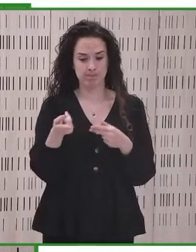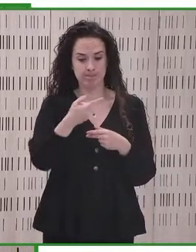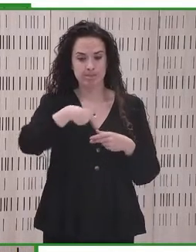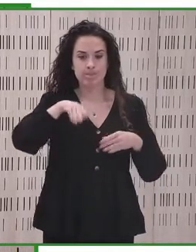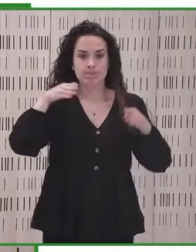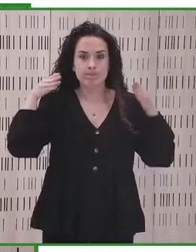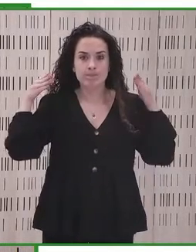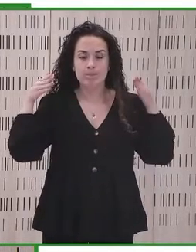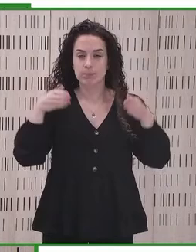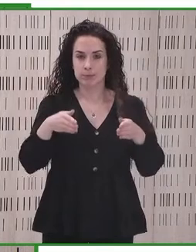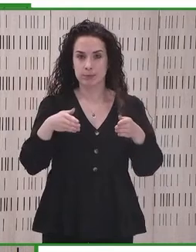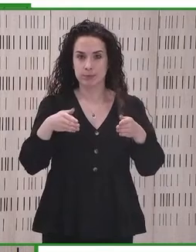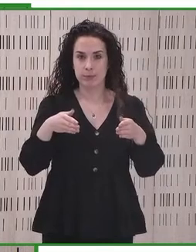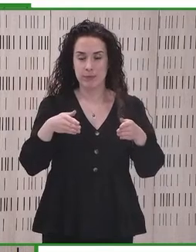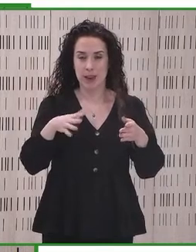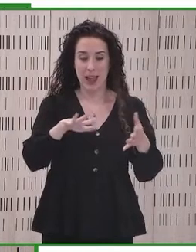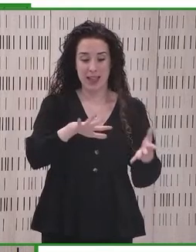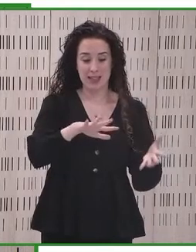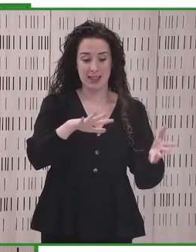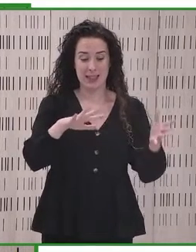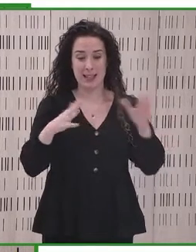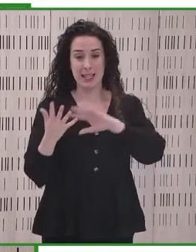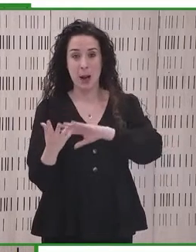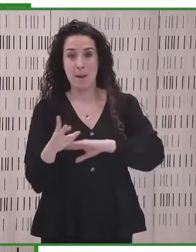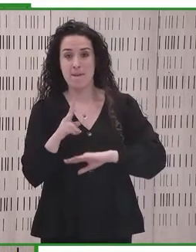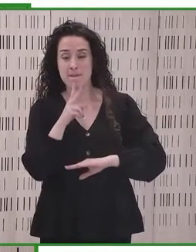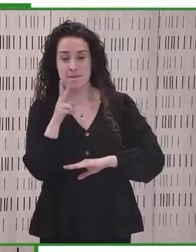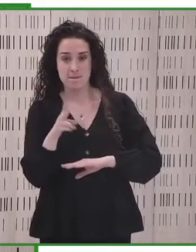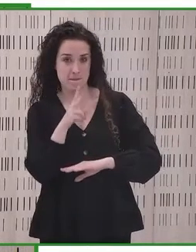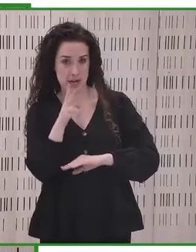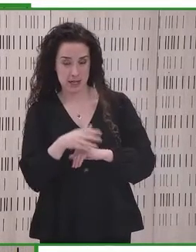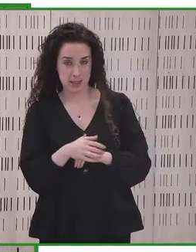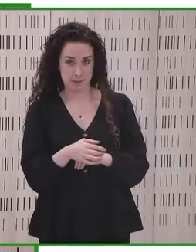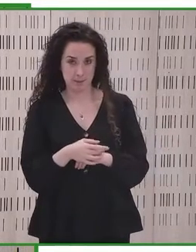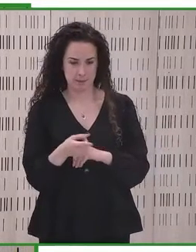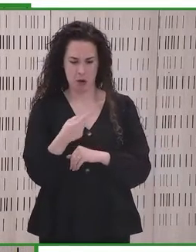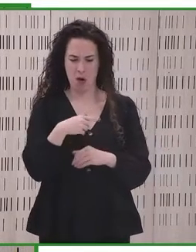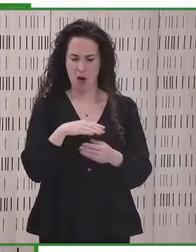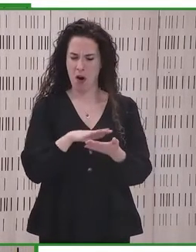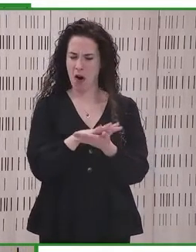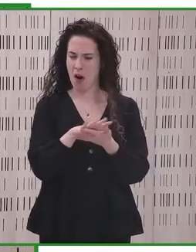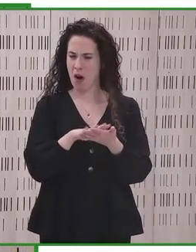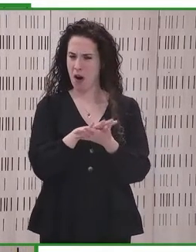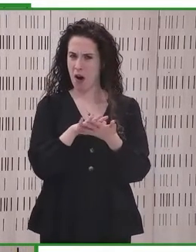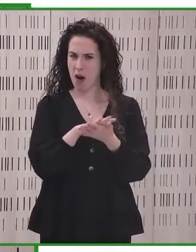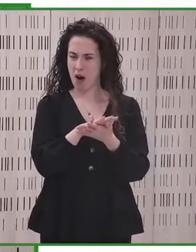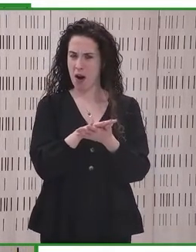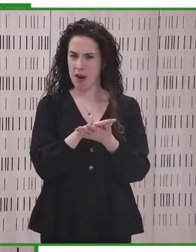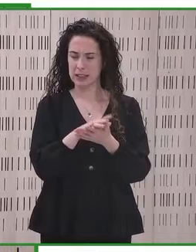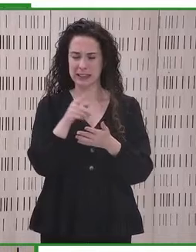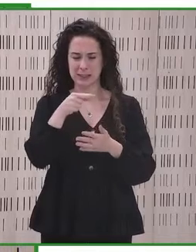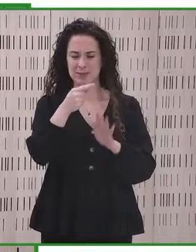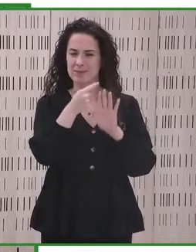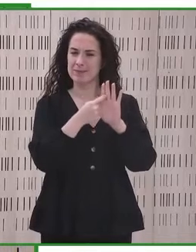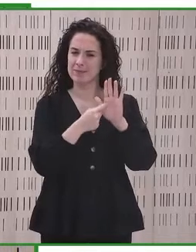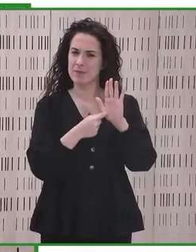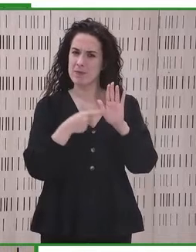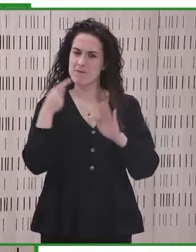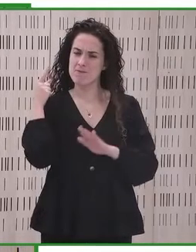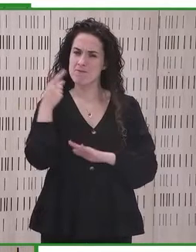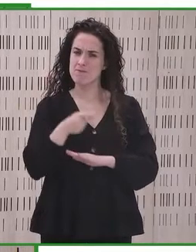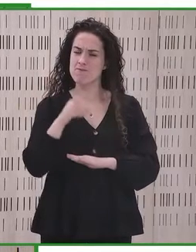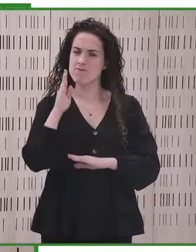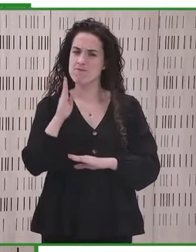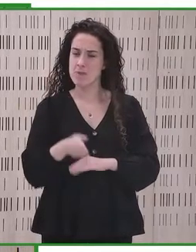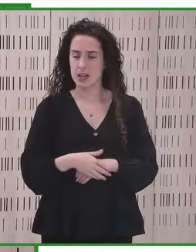transición verde de la que tanto se habla. Debería ser un requisito obligatorio de